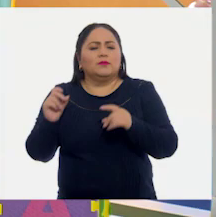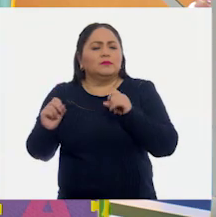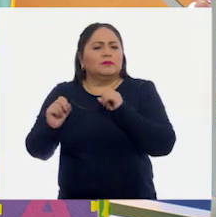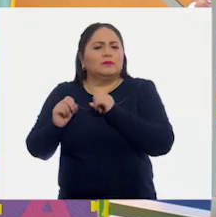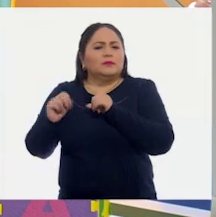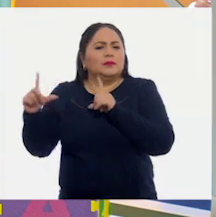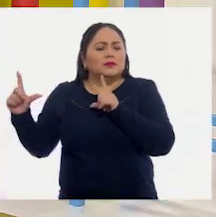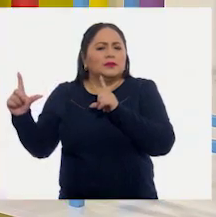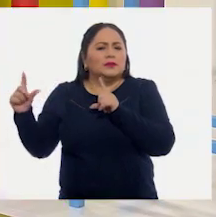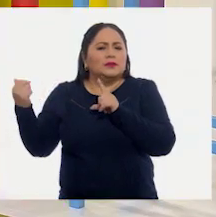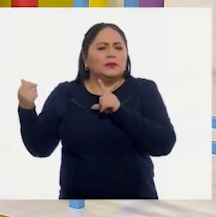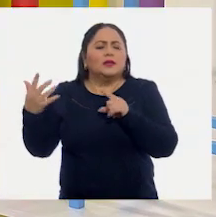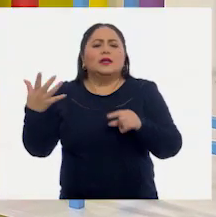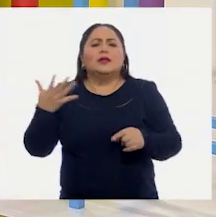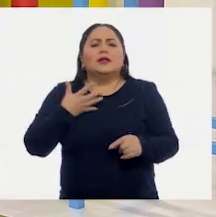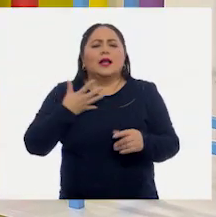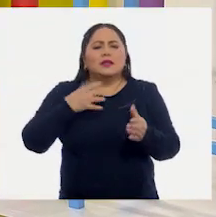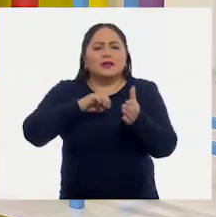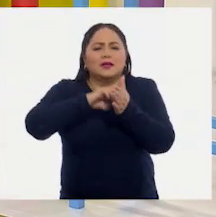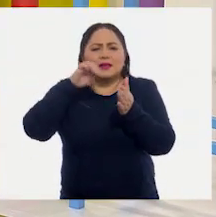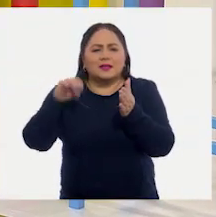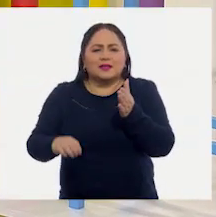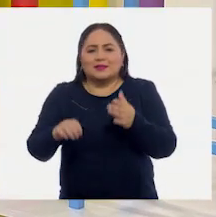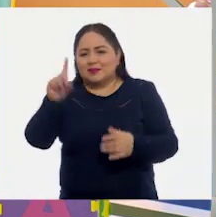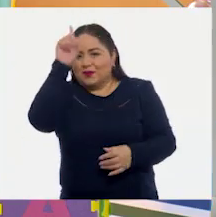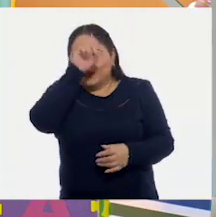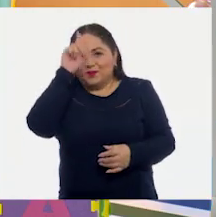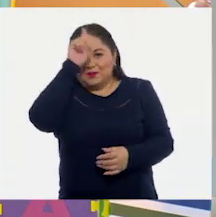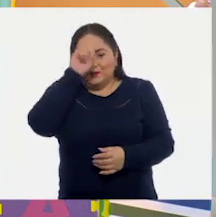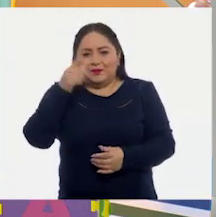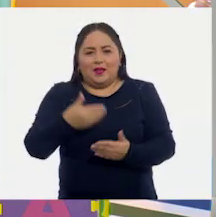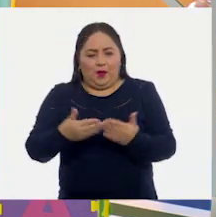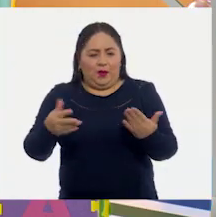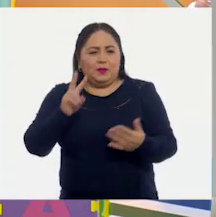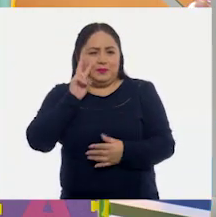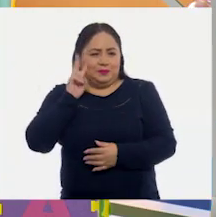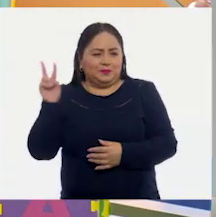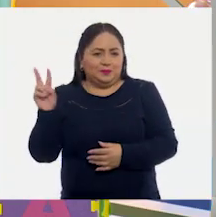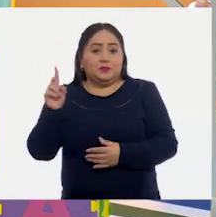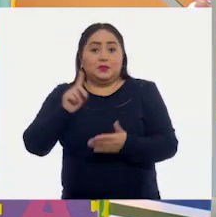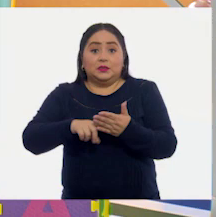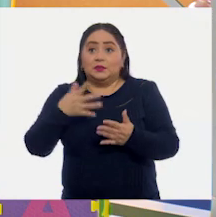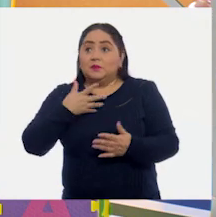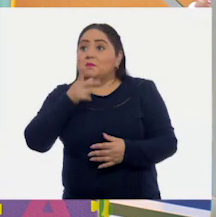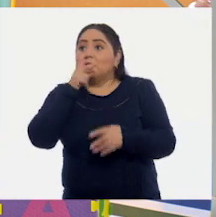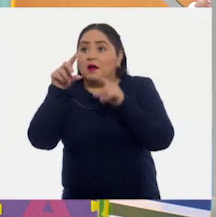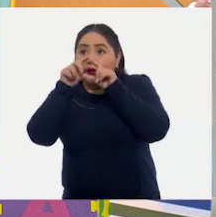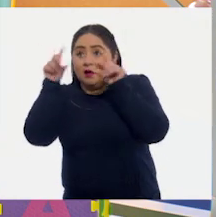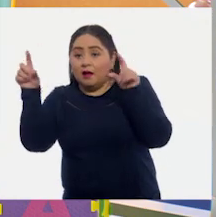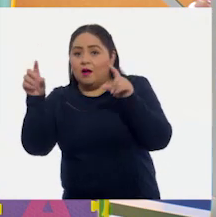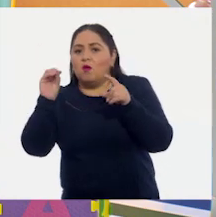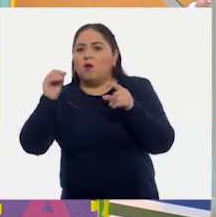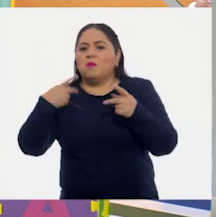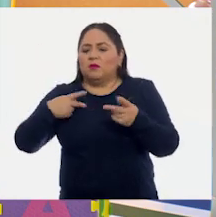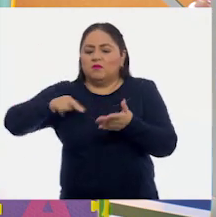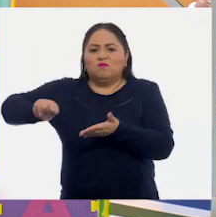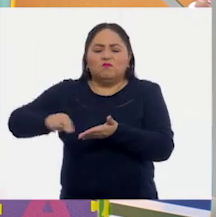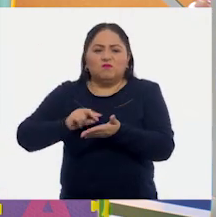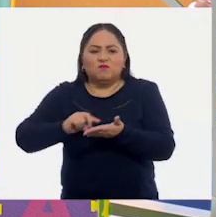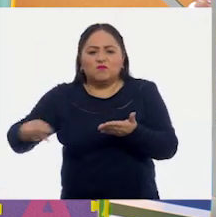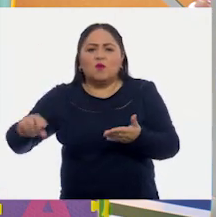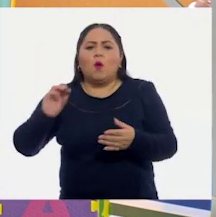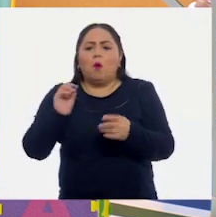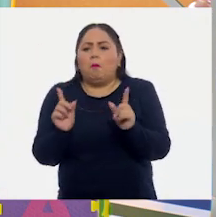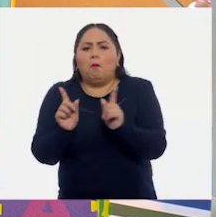Mariana, que ya tenemos ejemplos de recomendaciones. Vamos a ver si tienen título, si tienen autor, si tienen